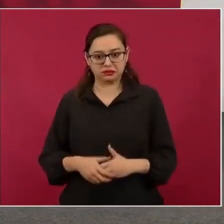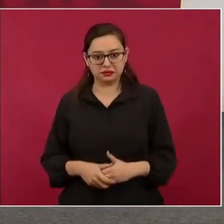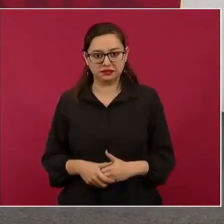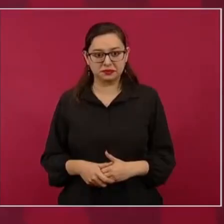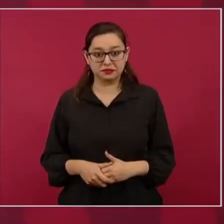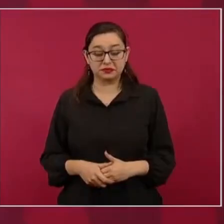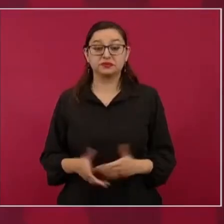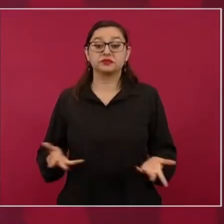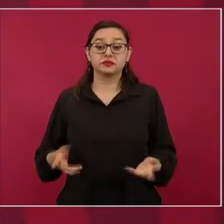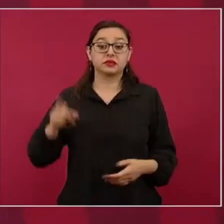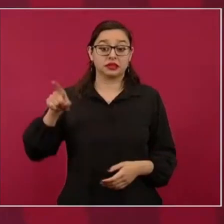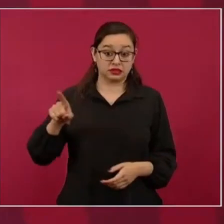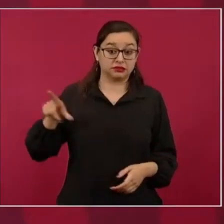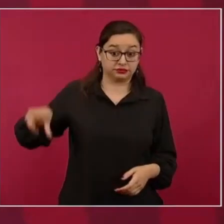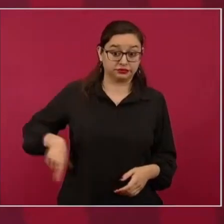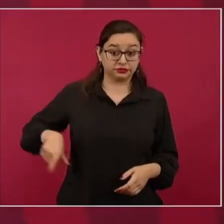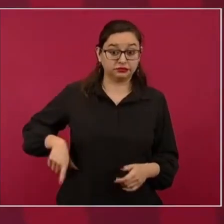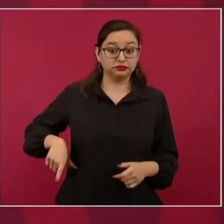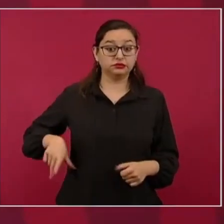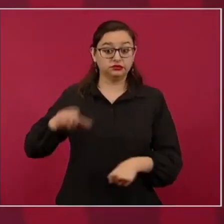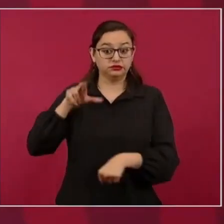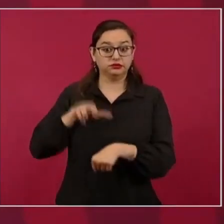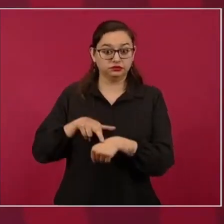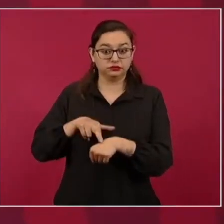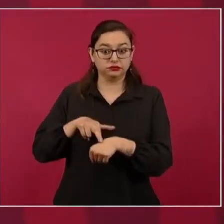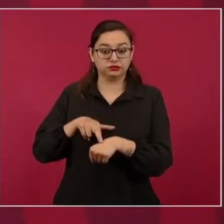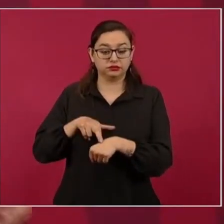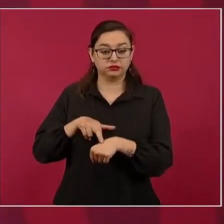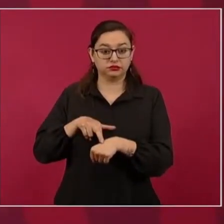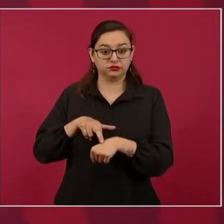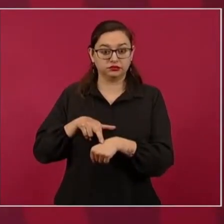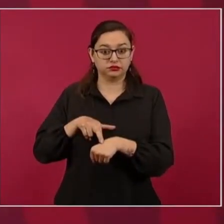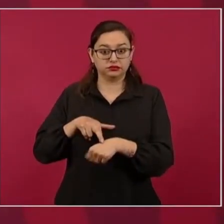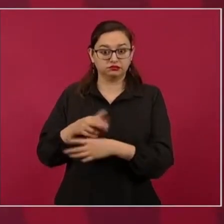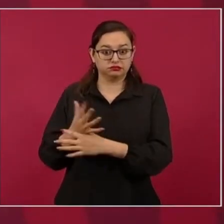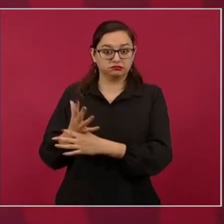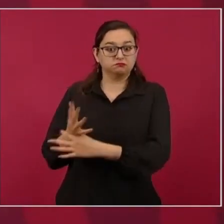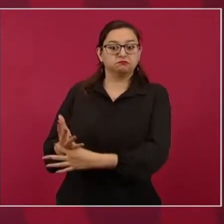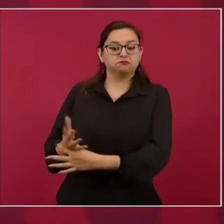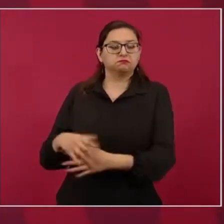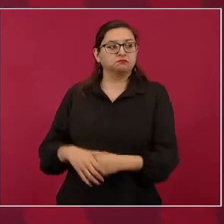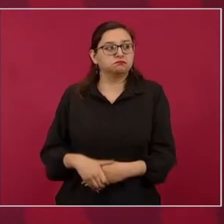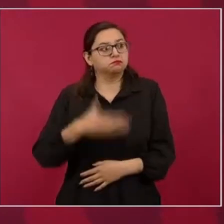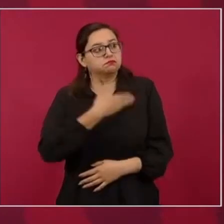el que era gobernador en ese entonces, dice que estaba esperándolo